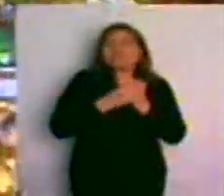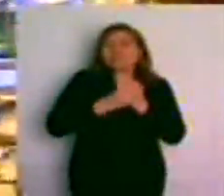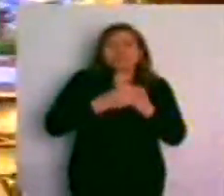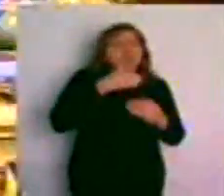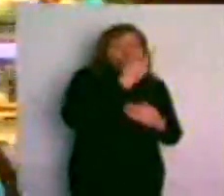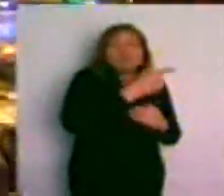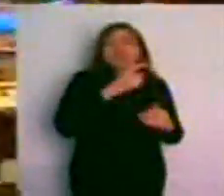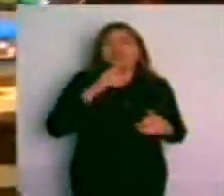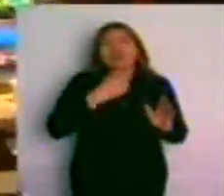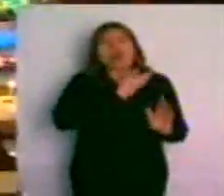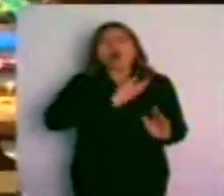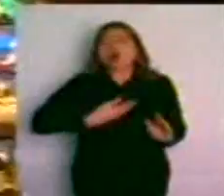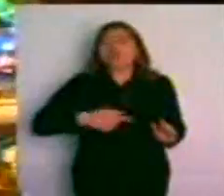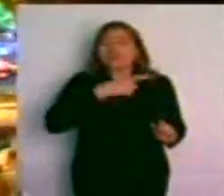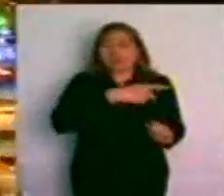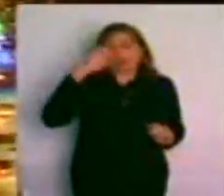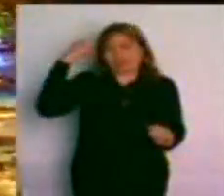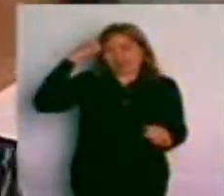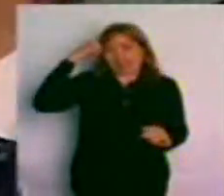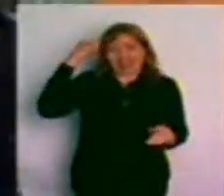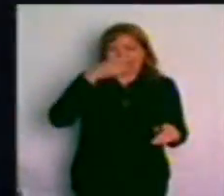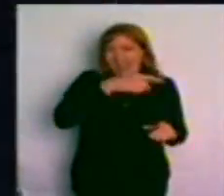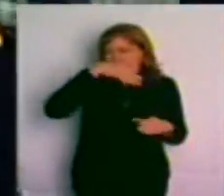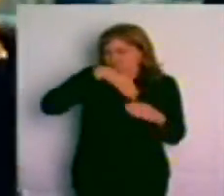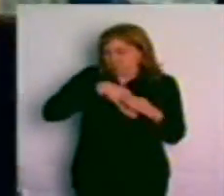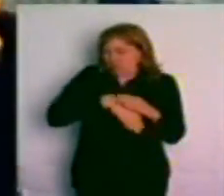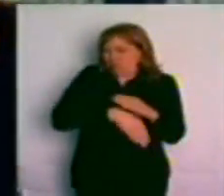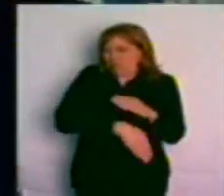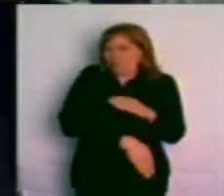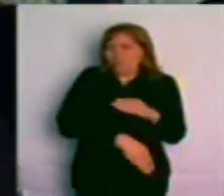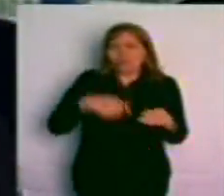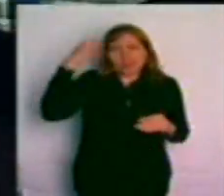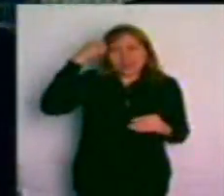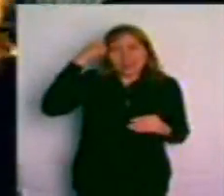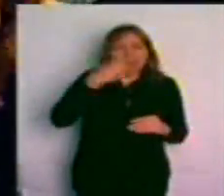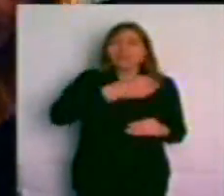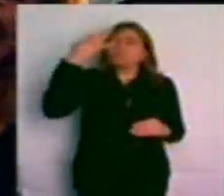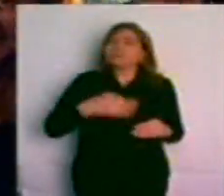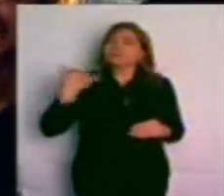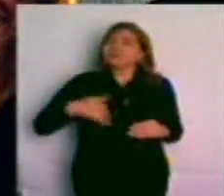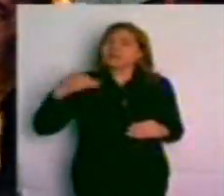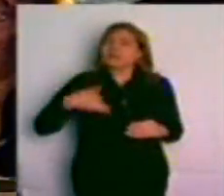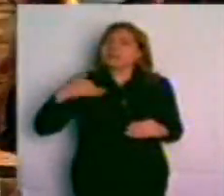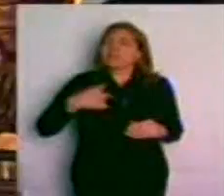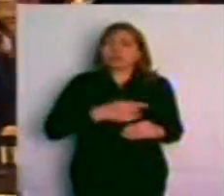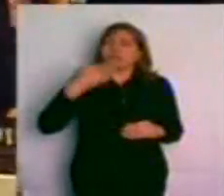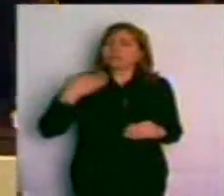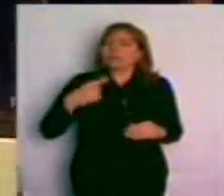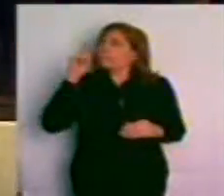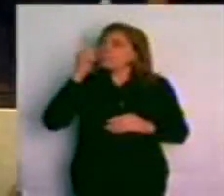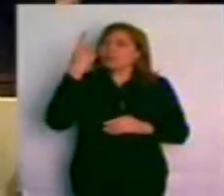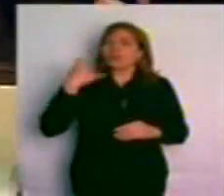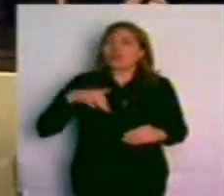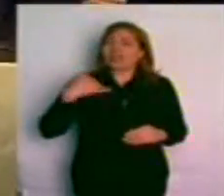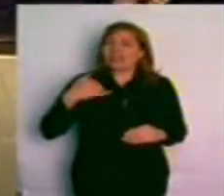radical hasta los tuétanos, argentinos, pero argentinos, por sobre todas las cosas. Y